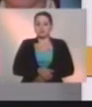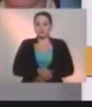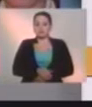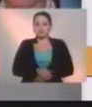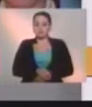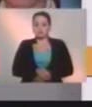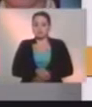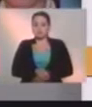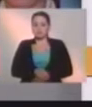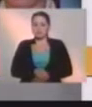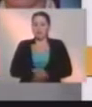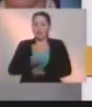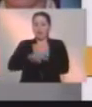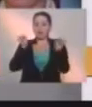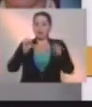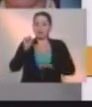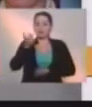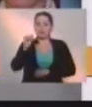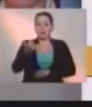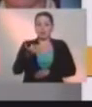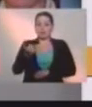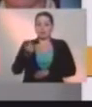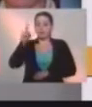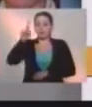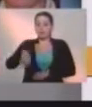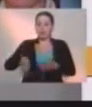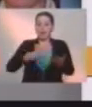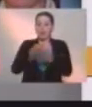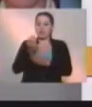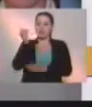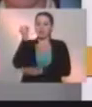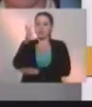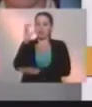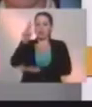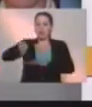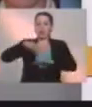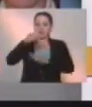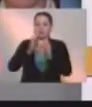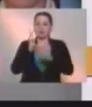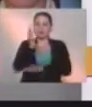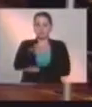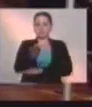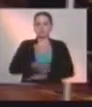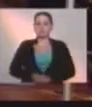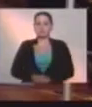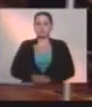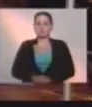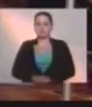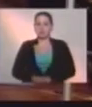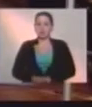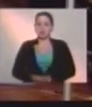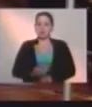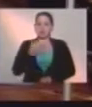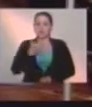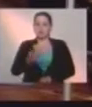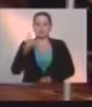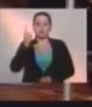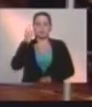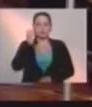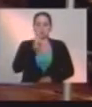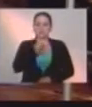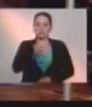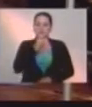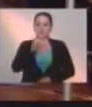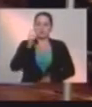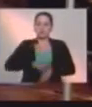de Venezuela a las 10 de la mañana y que irá hasta las 3 de la Asamblea Nacional. Vamos a empezar. Bien, es la información que nos ofrece Yanelie Briseño Condado a